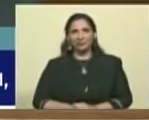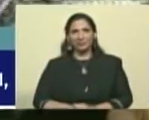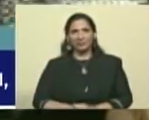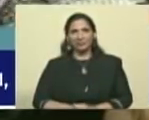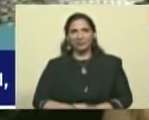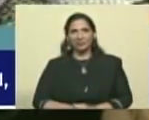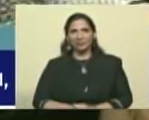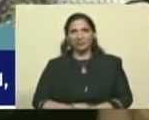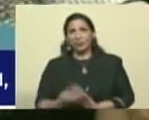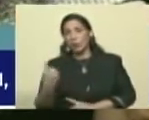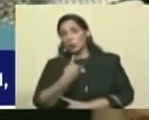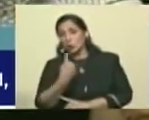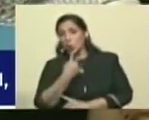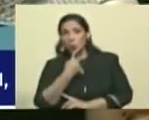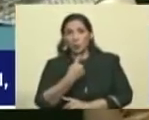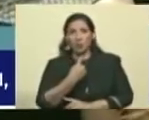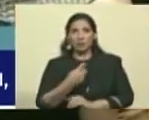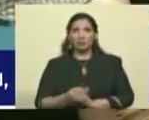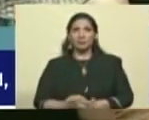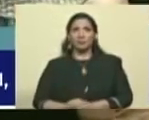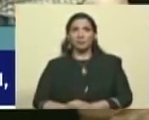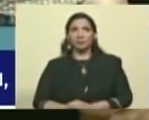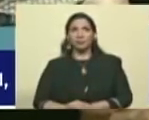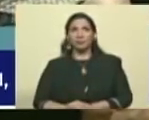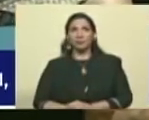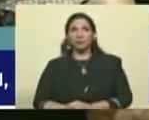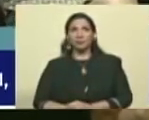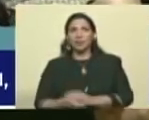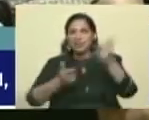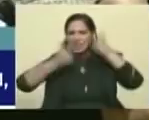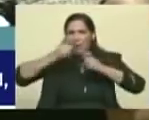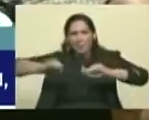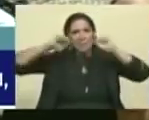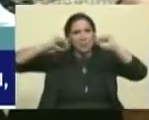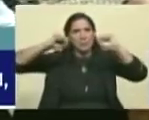Solo voy a decir... Solo voy a decir... ¡Chávez vive!